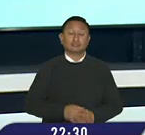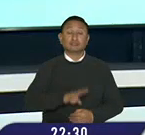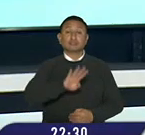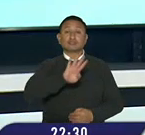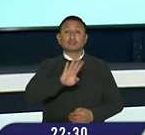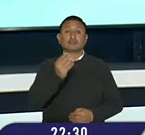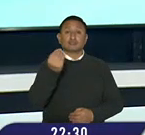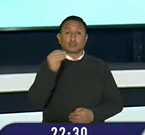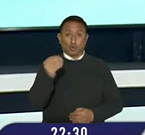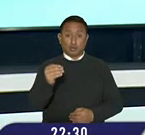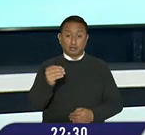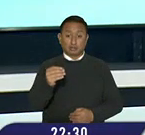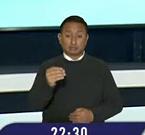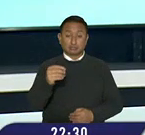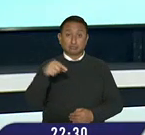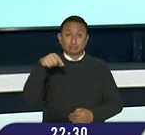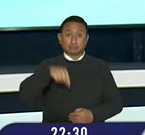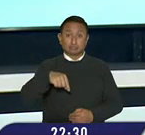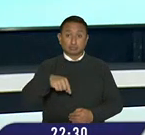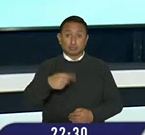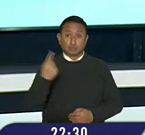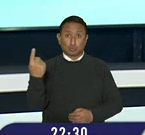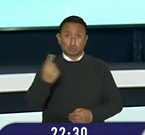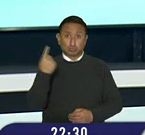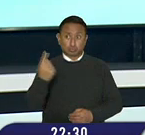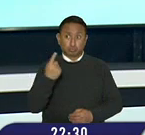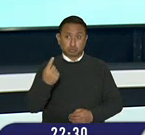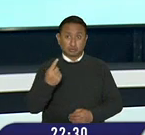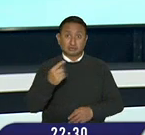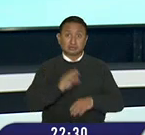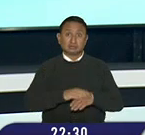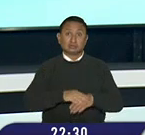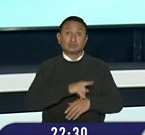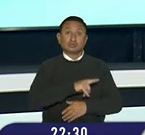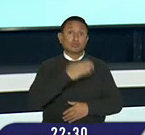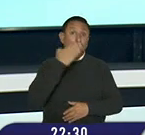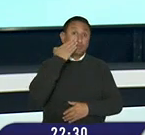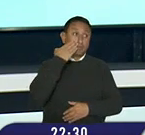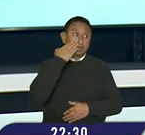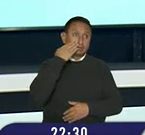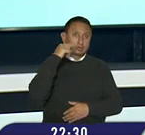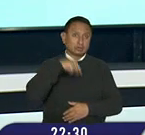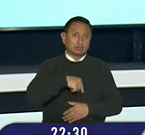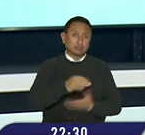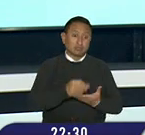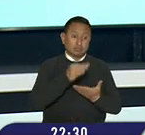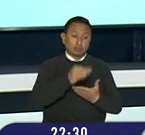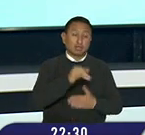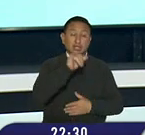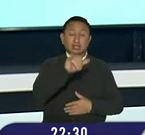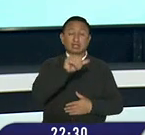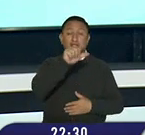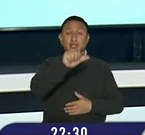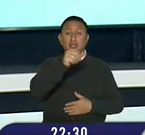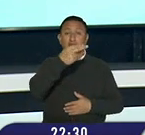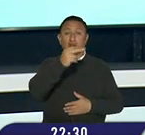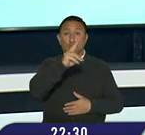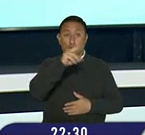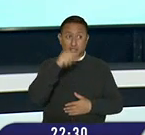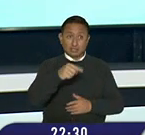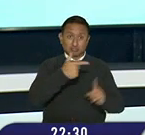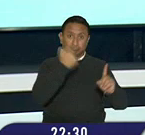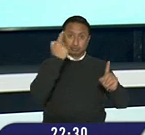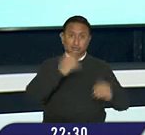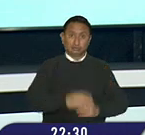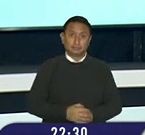menores de edad quedaron en la orfandad luego de que su madre fuera asesinada en el cantón Yaguachi en la provincia del